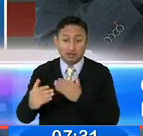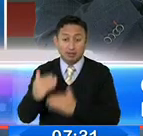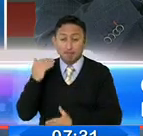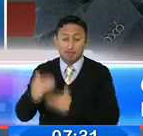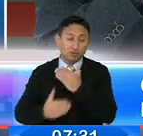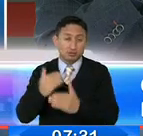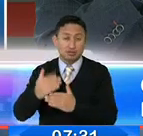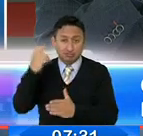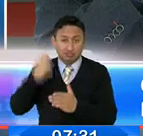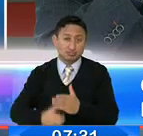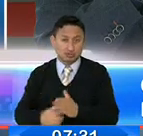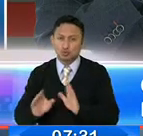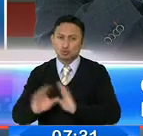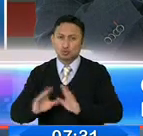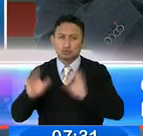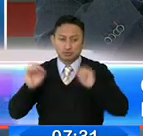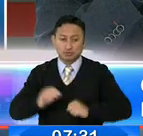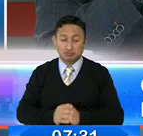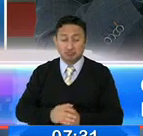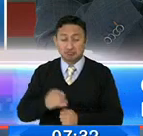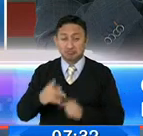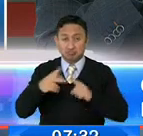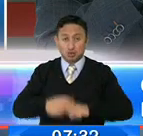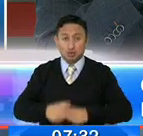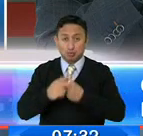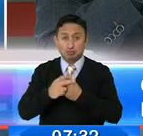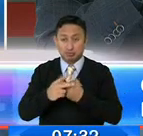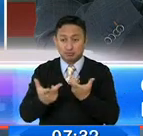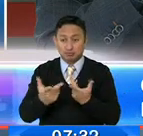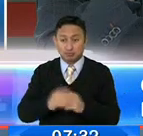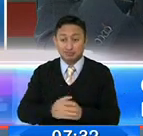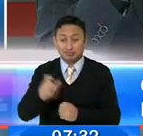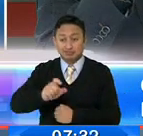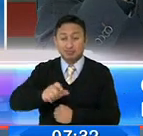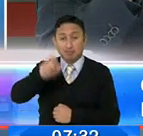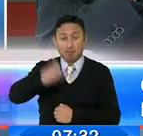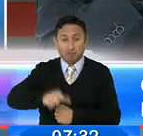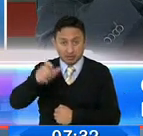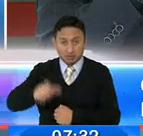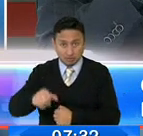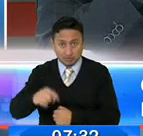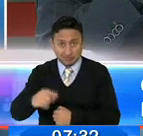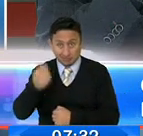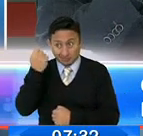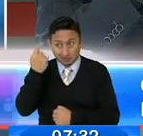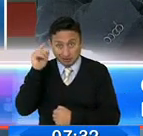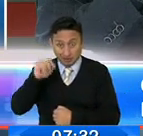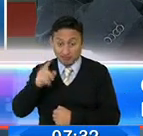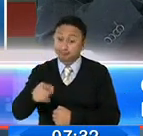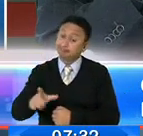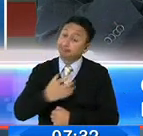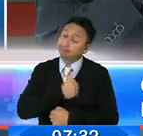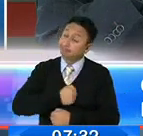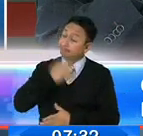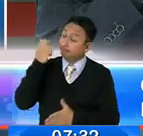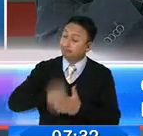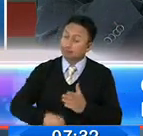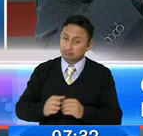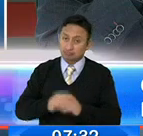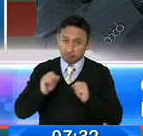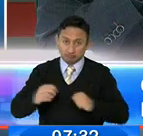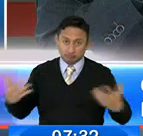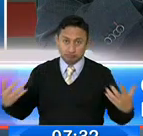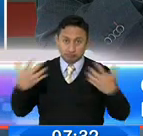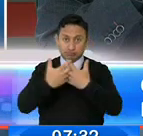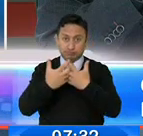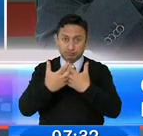sancionador como tal, pero sí los actos de inicio, porque es la única forma de desconcentrar y que podamos trabajar en conjunto. O sea, en ese